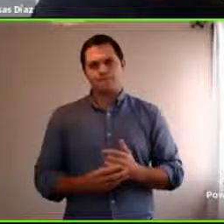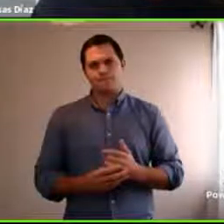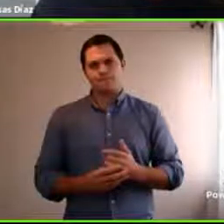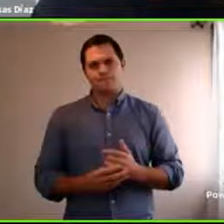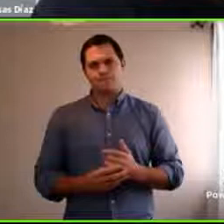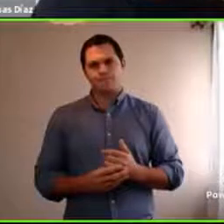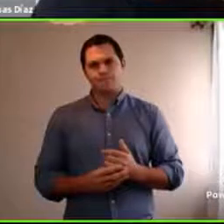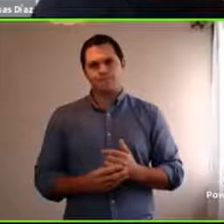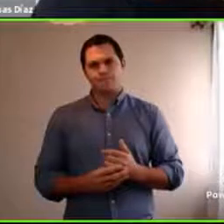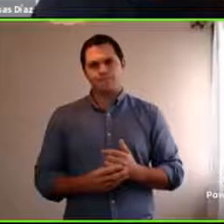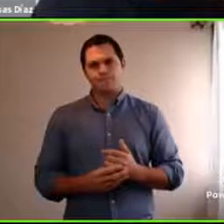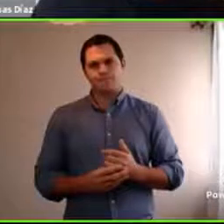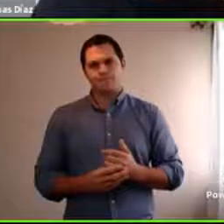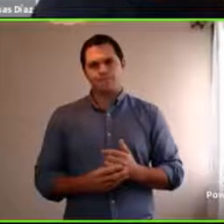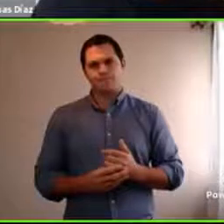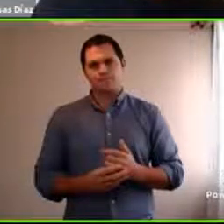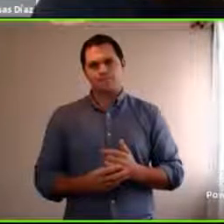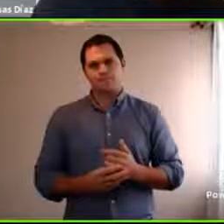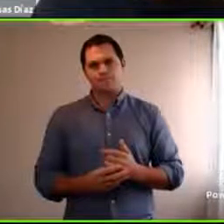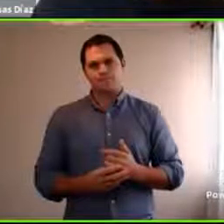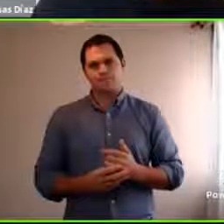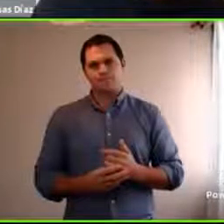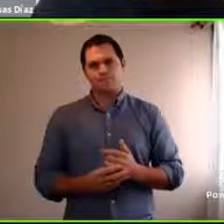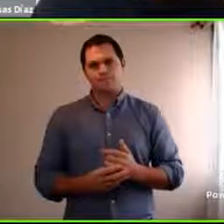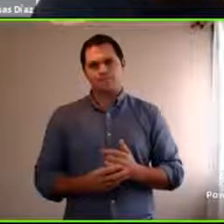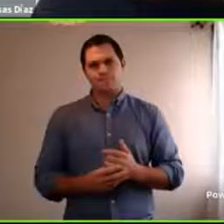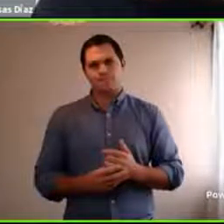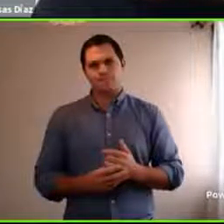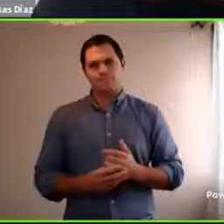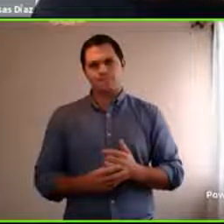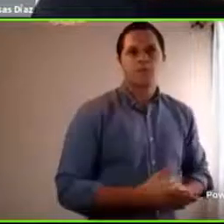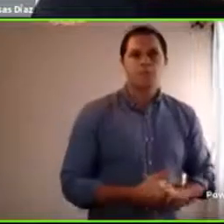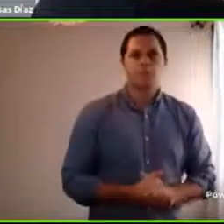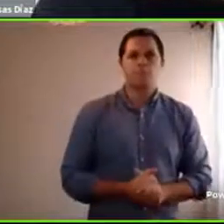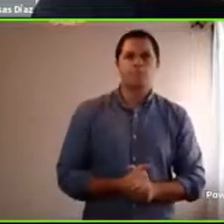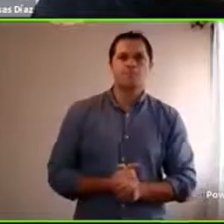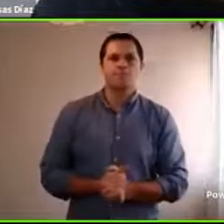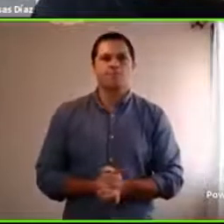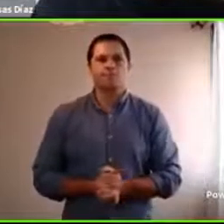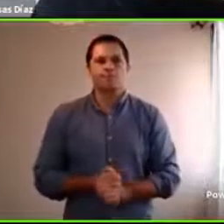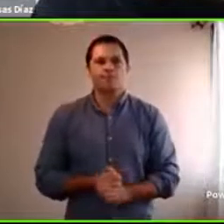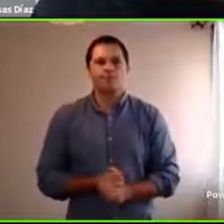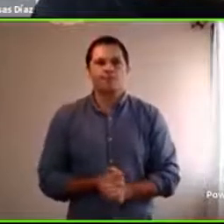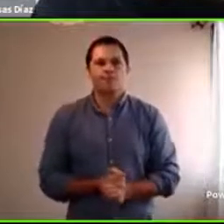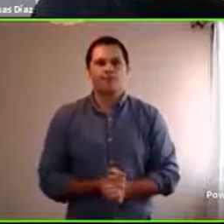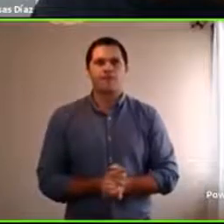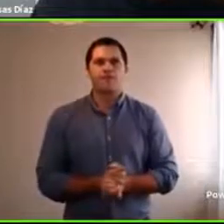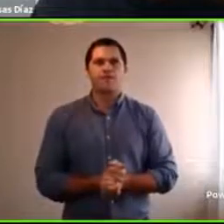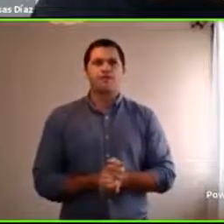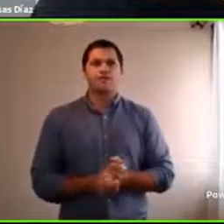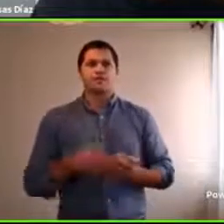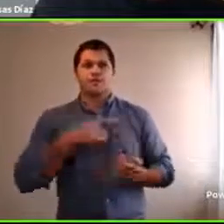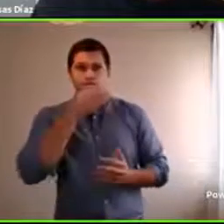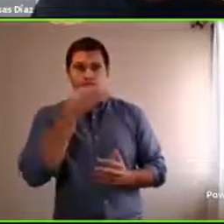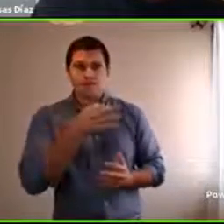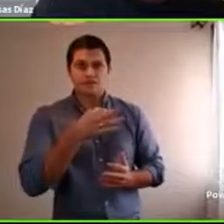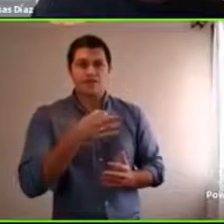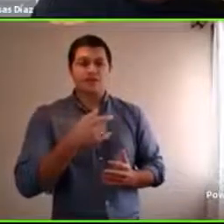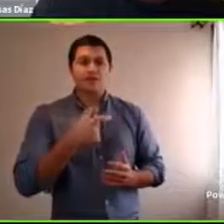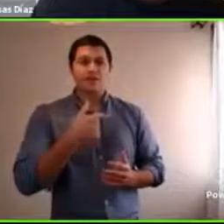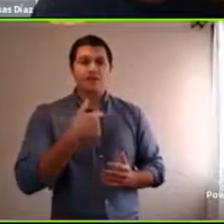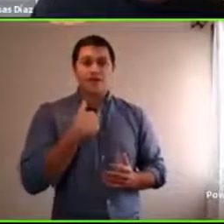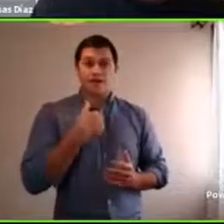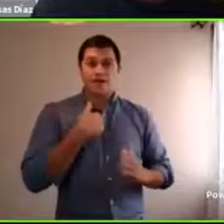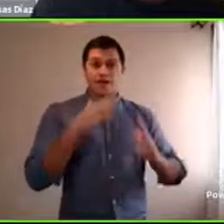Y Bautista perdió y la prenda mía hacia él fue que tiene que caminar en mi casa, porque no me dejan salir de mi casa,